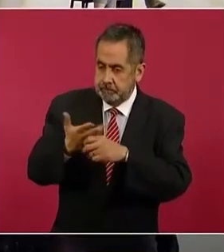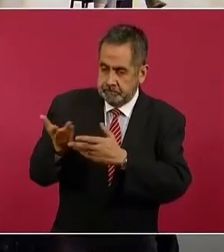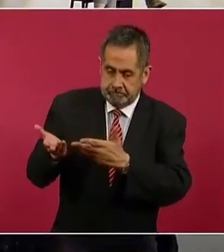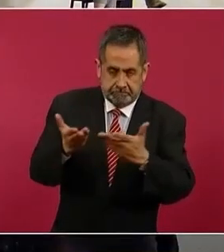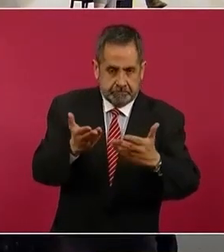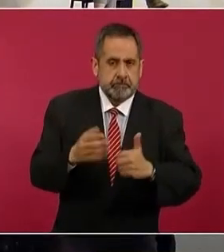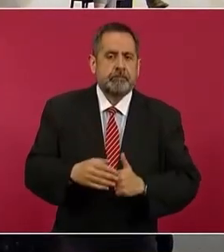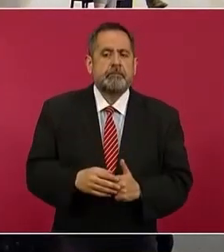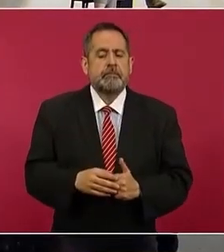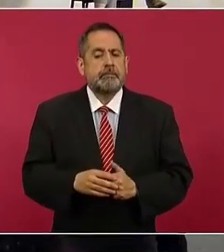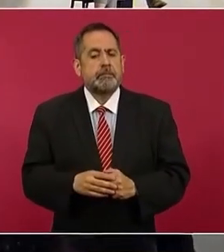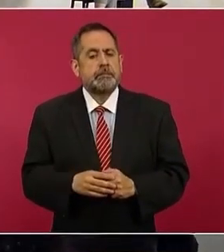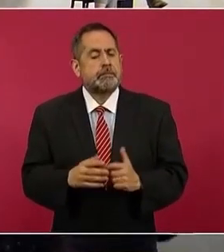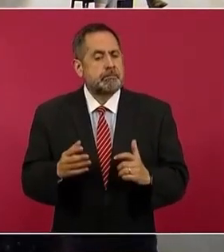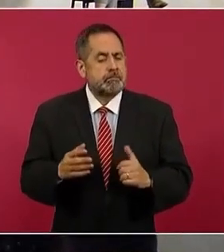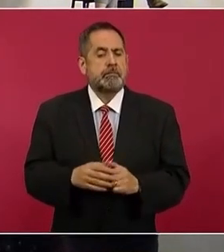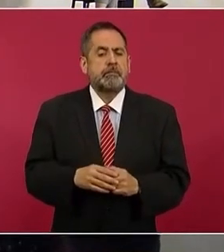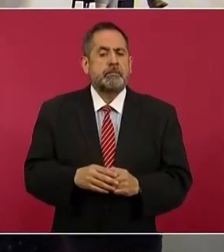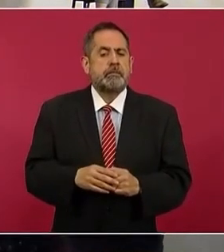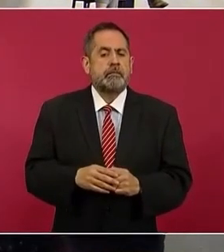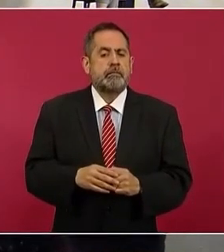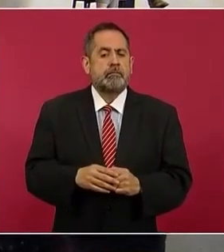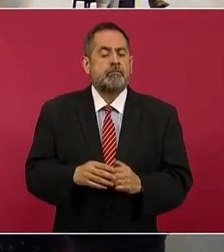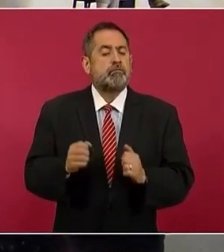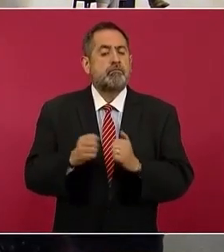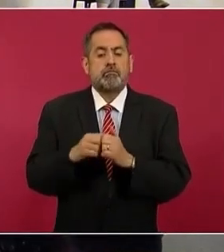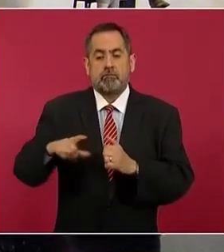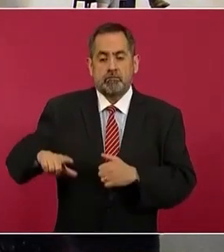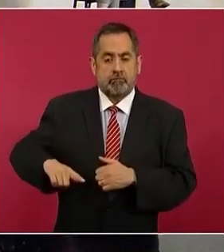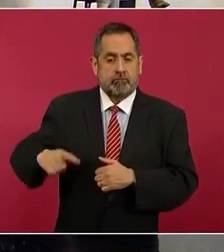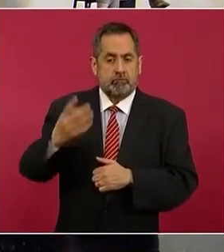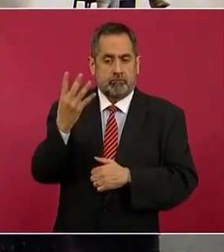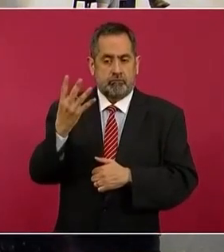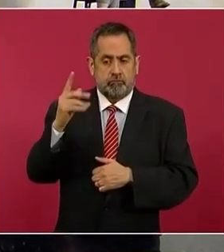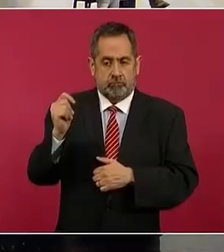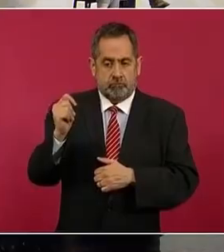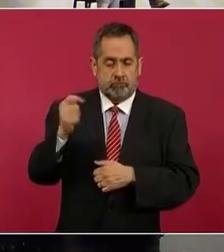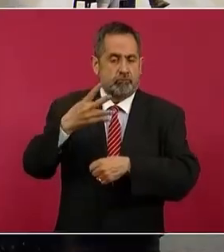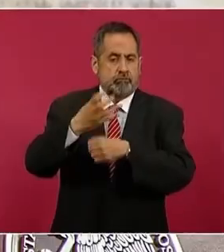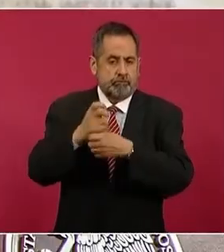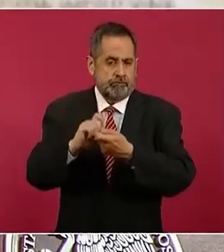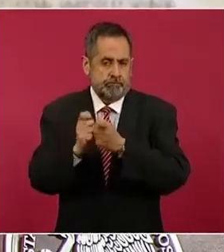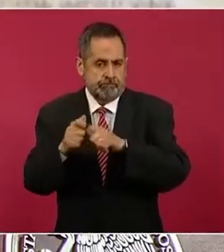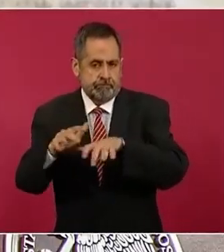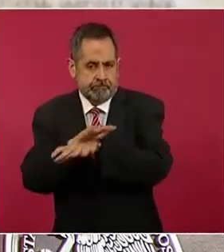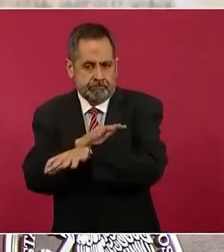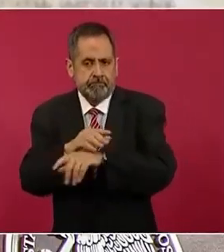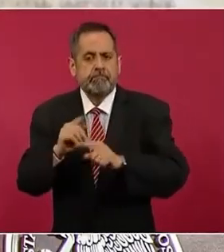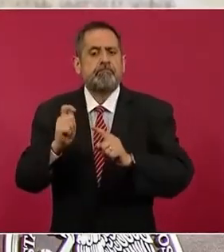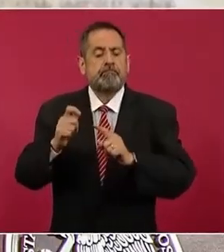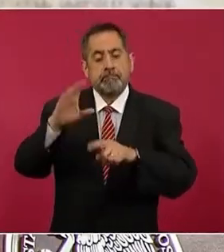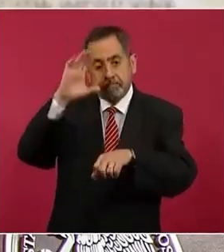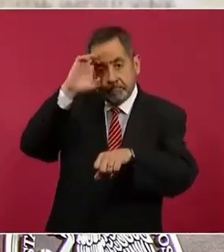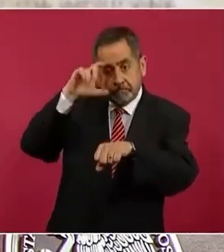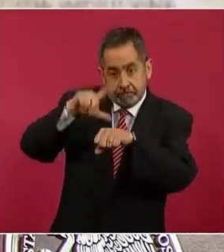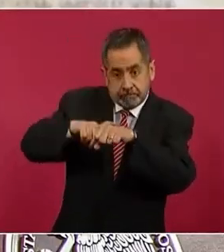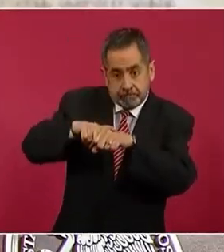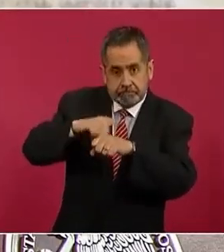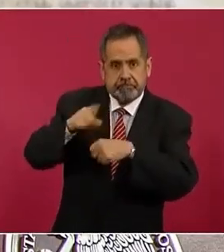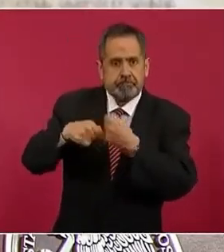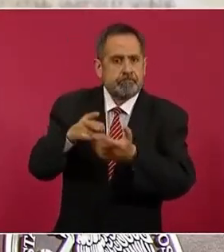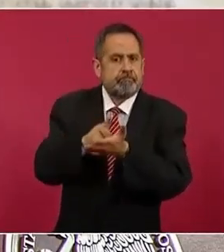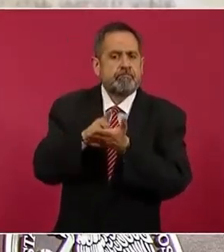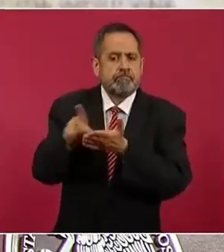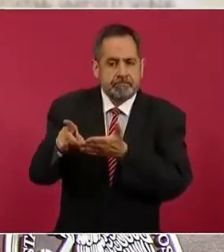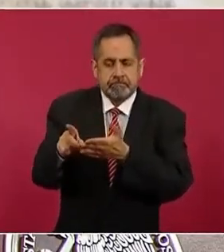pues con el gobierno de la Cuarta Transformación la cultura es un derecho, es un eje de